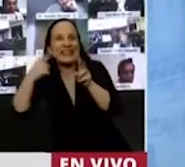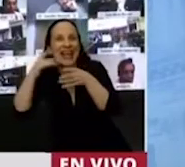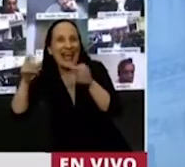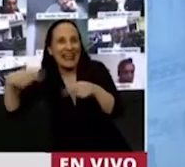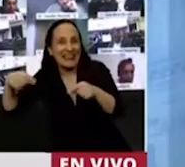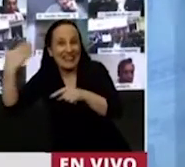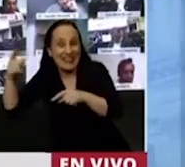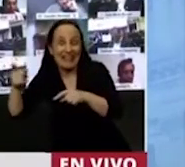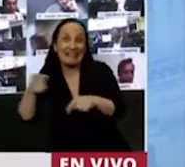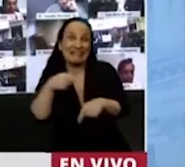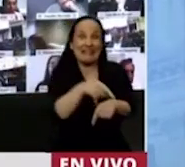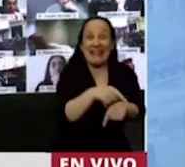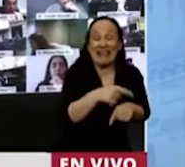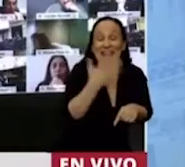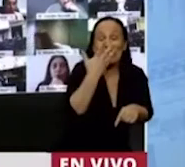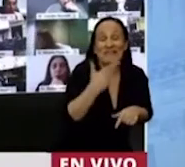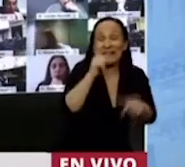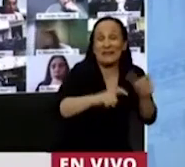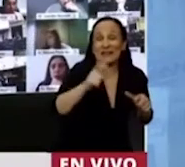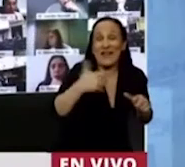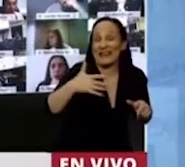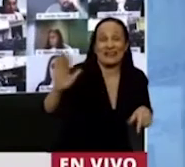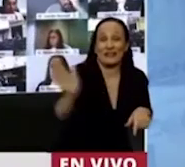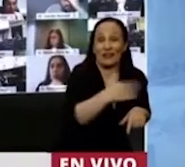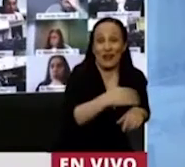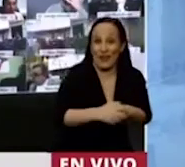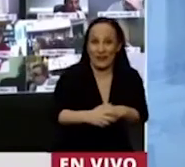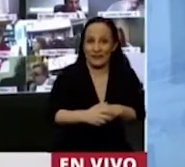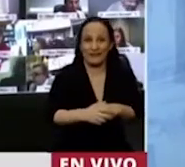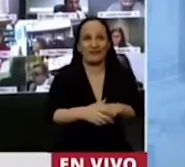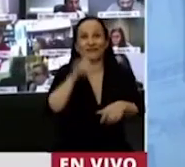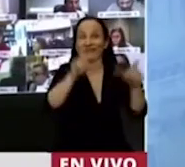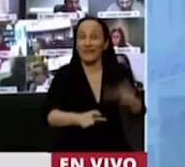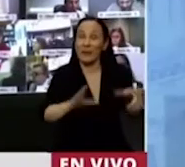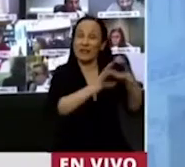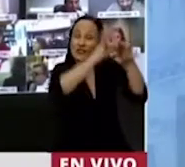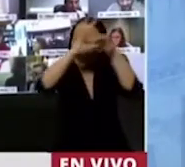pero esto nos gusta a todos los argentinos. Constituir la Unión Nacional,